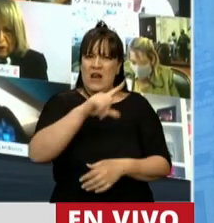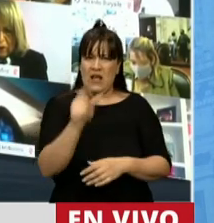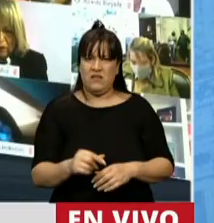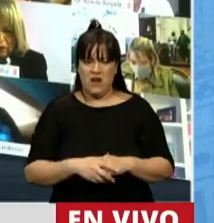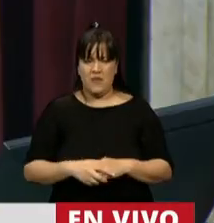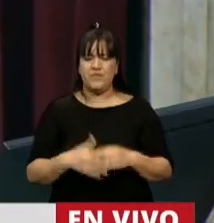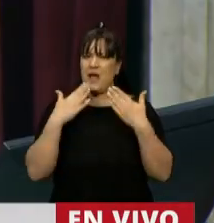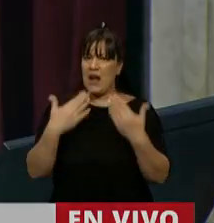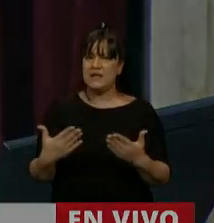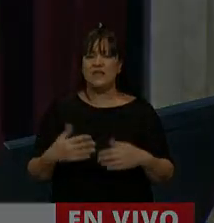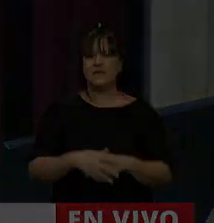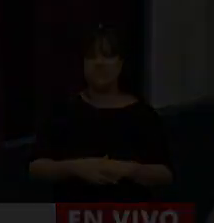Gracias, presidente. Gracias, diputado. diputado.